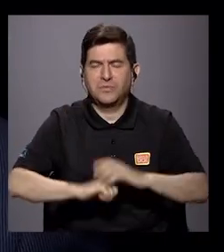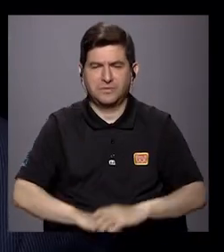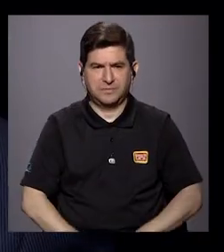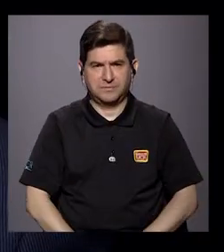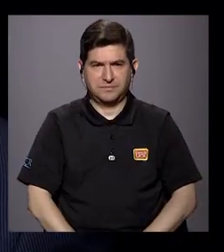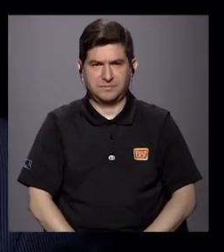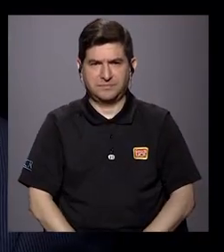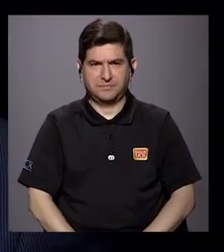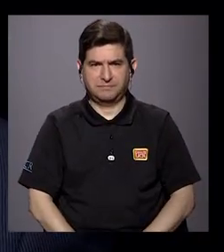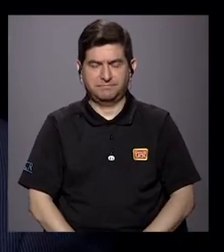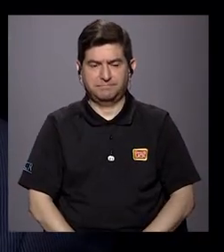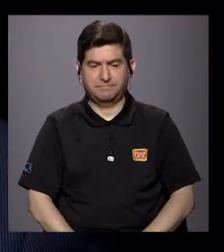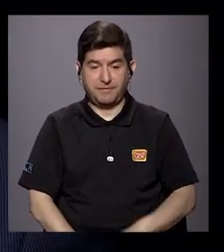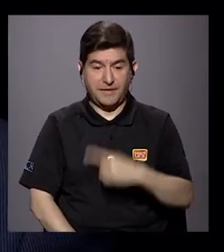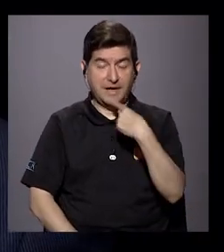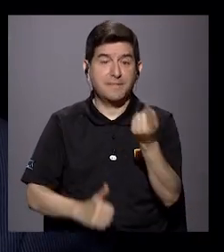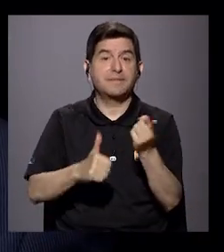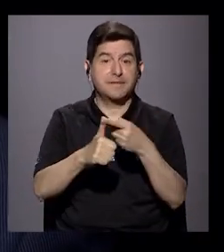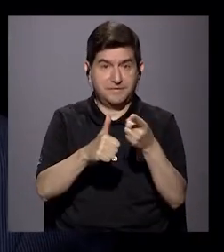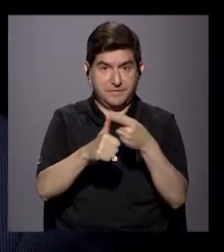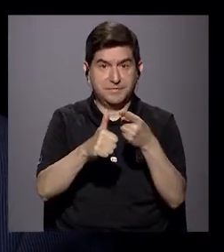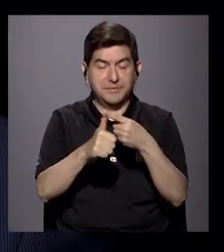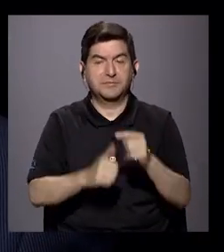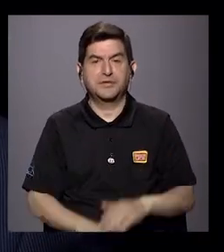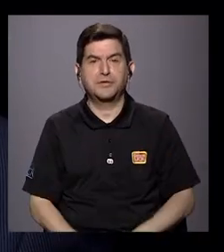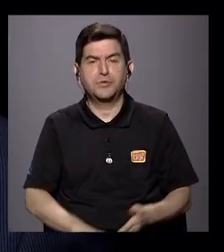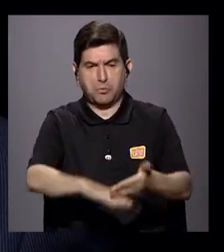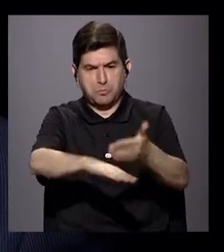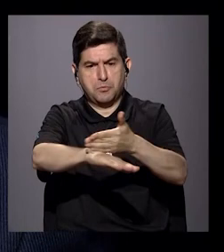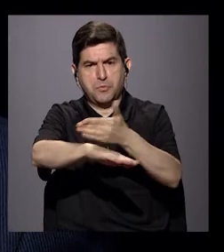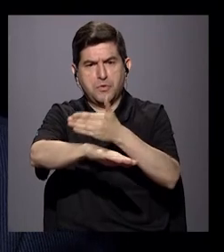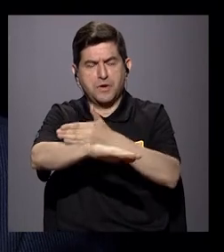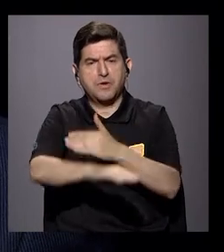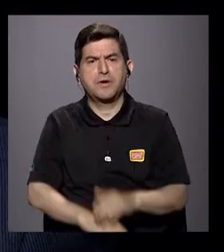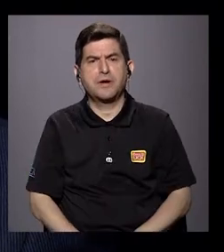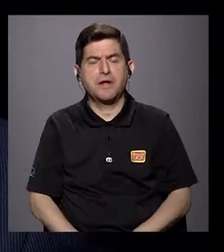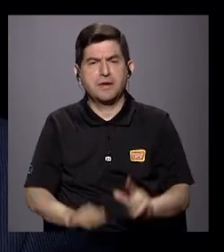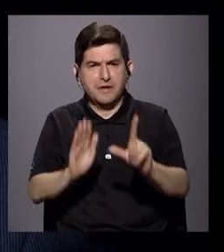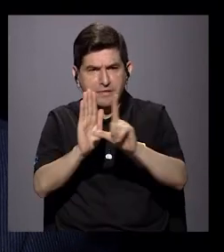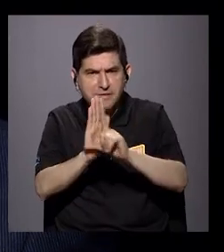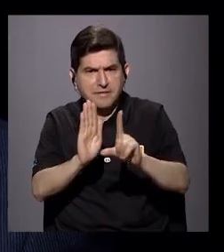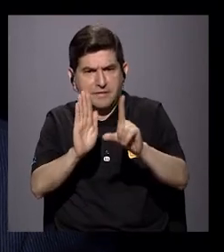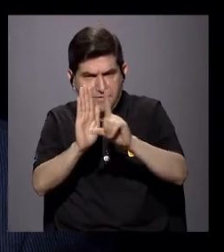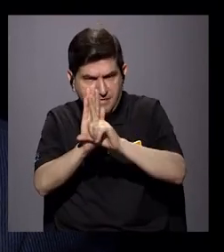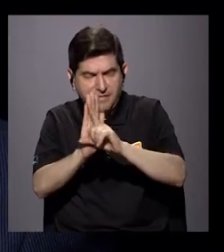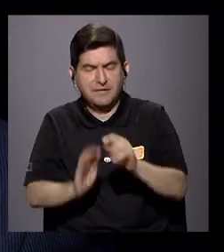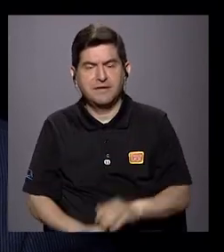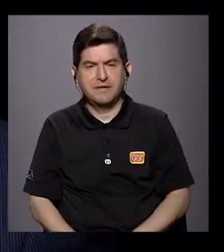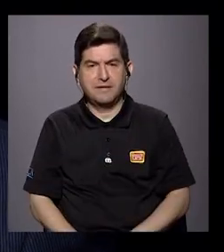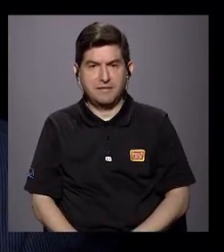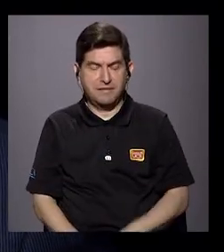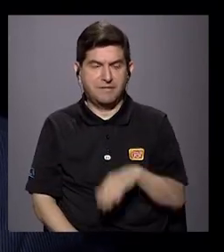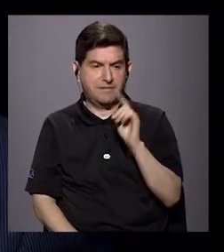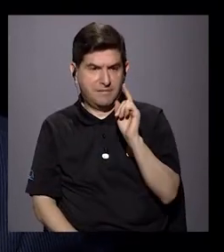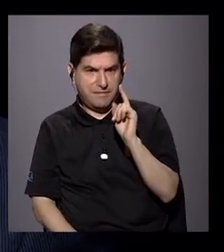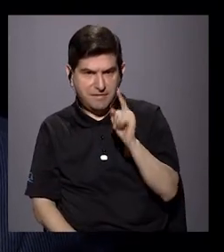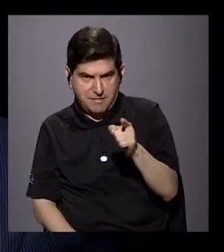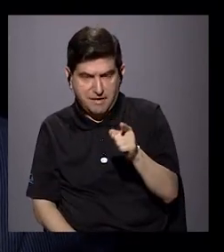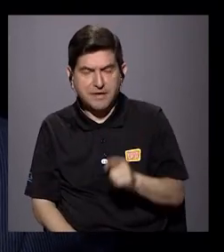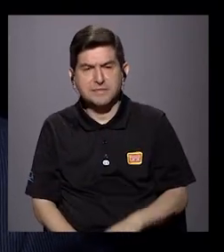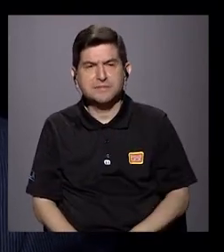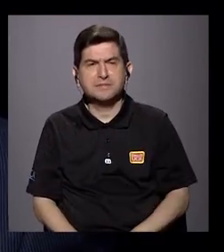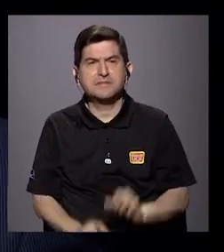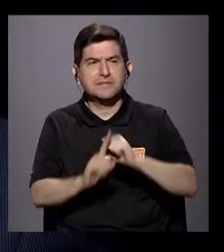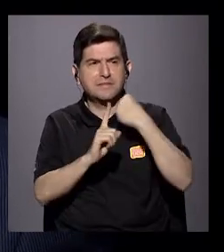Bueno, lo que hay que decir primero es que se ha avanzado en el tema de la legalización, yo creo que esto es un